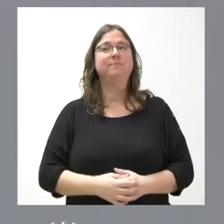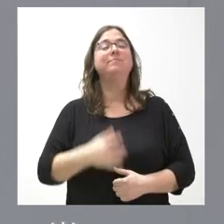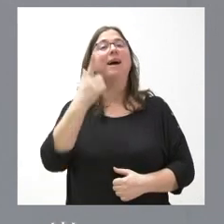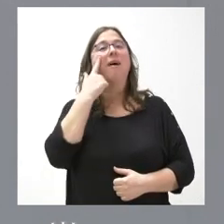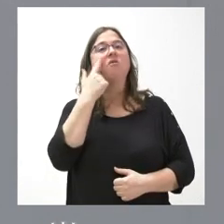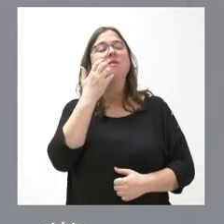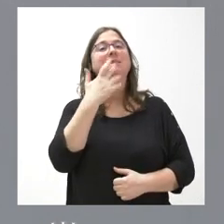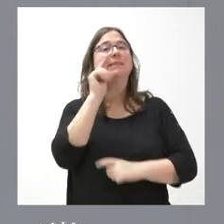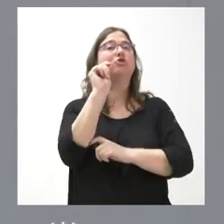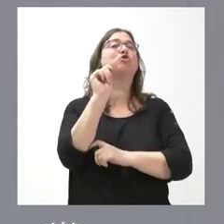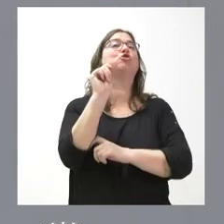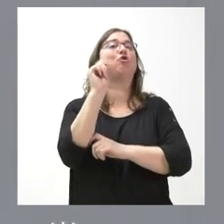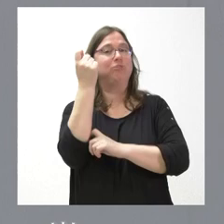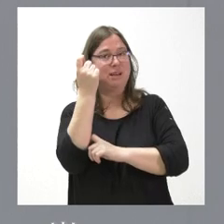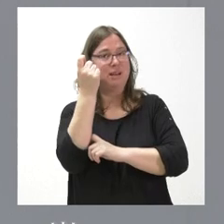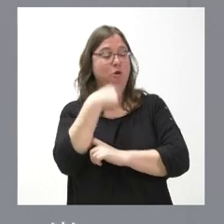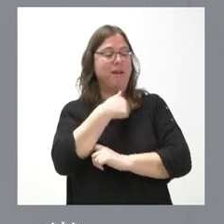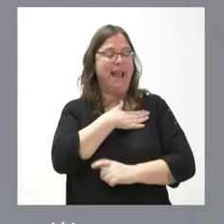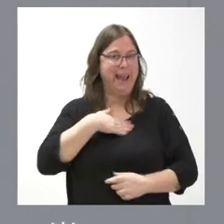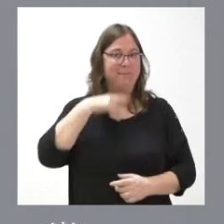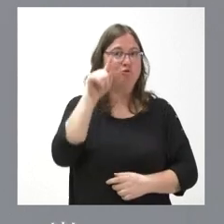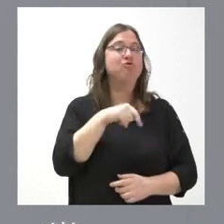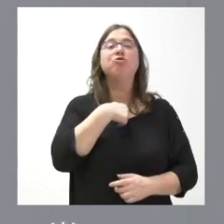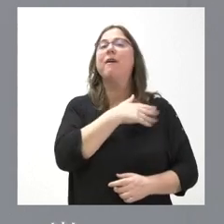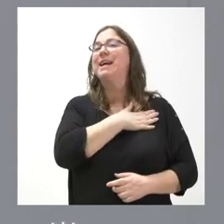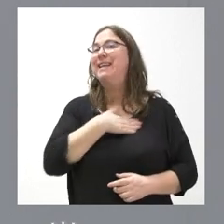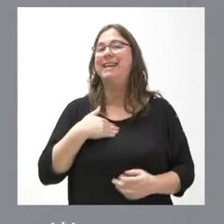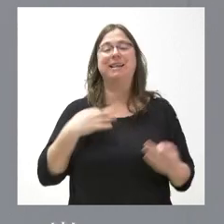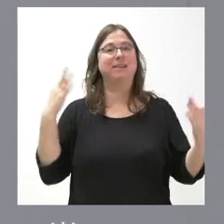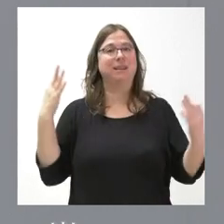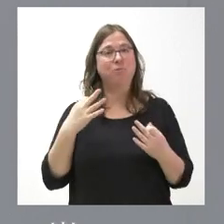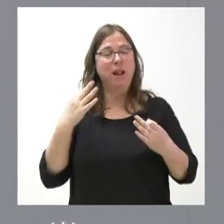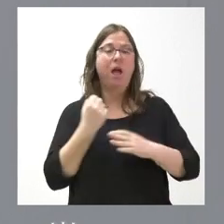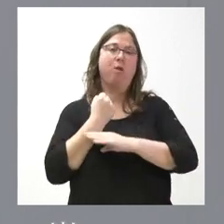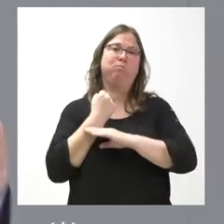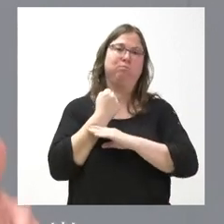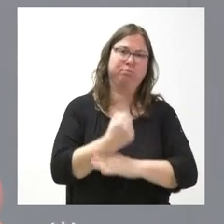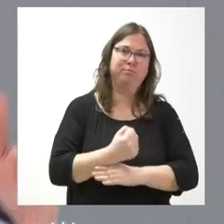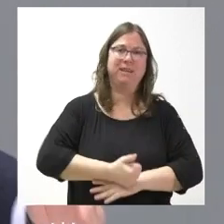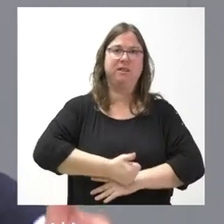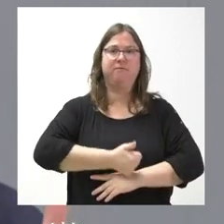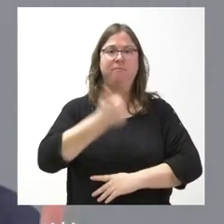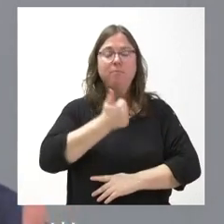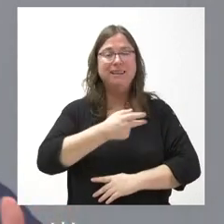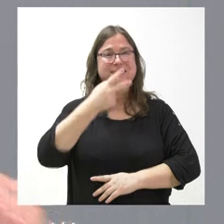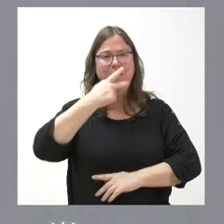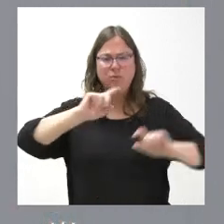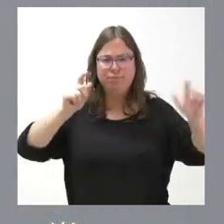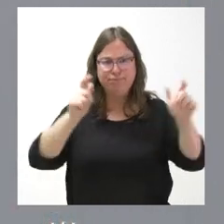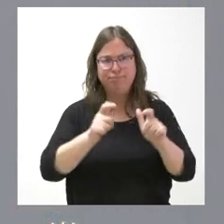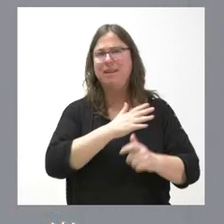si se consigue lo que queremos nosotros, que es que se refuerce la reducción del consumo de tabaco,